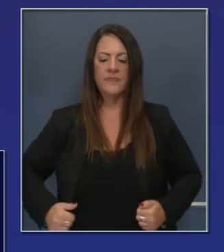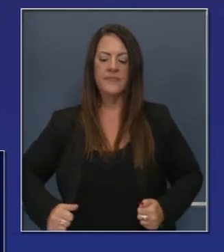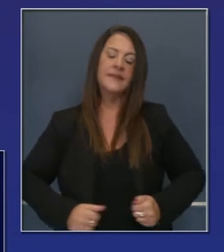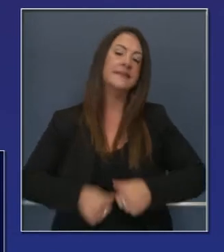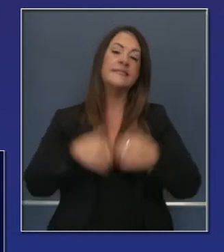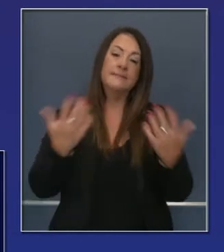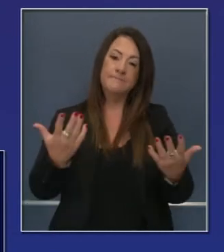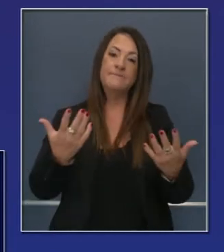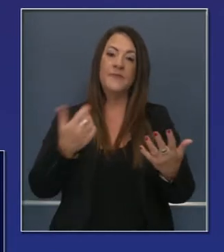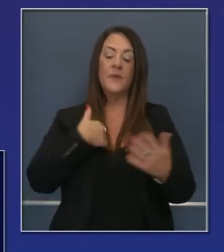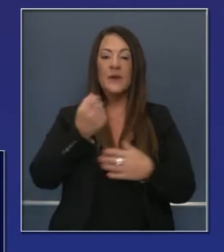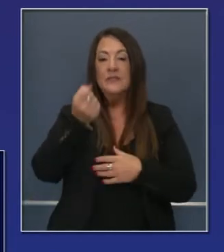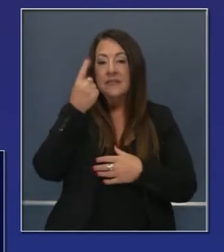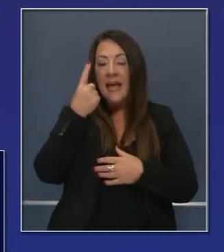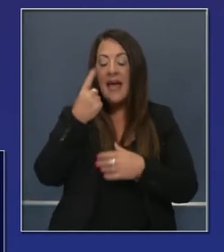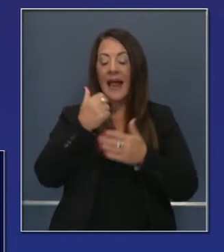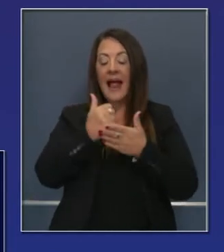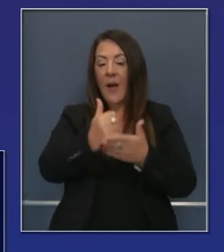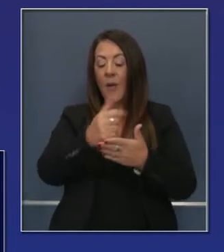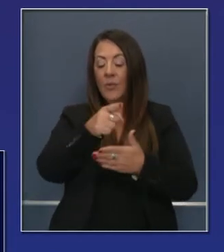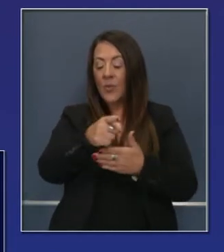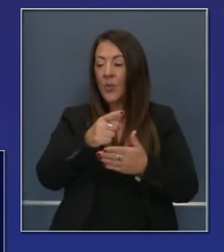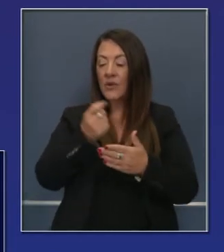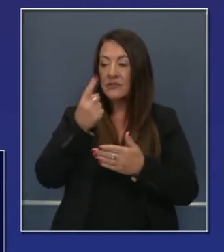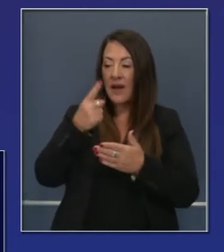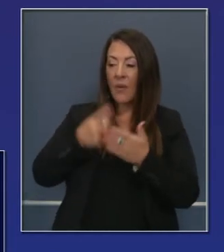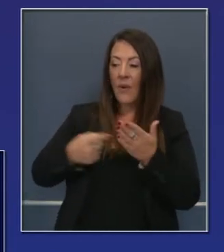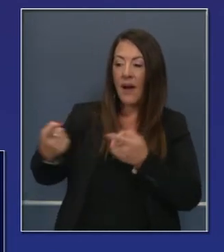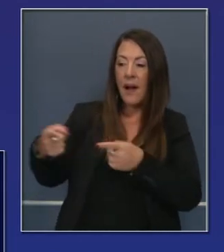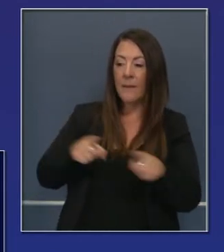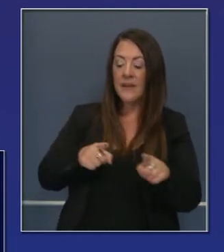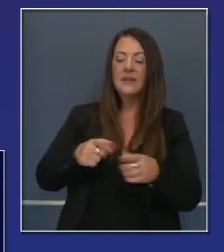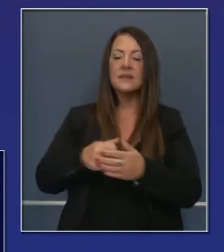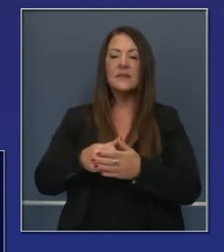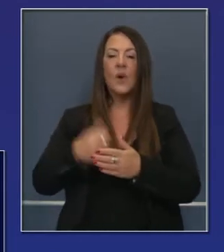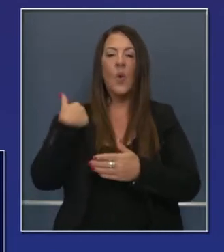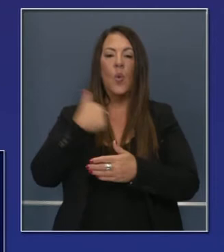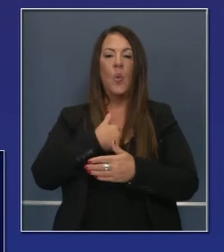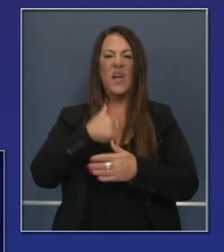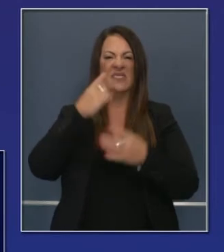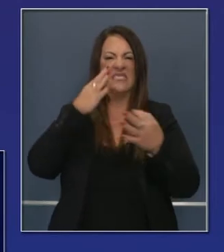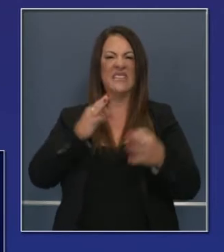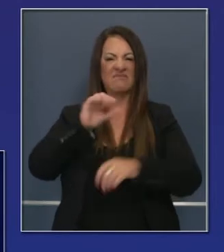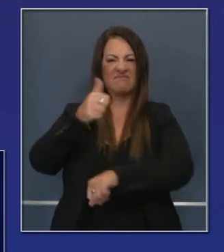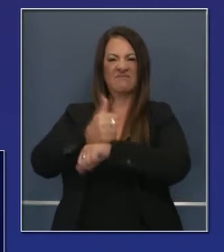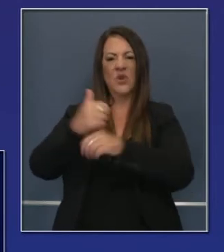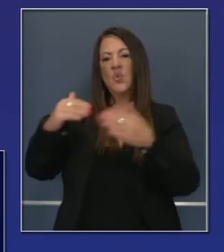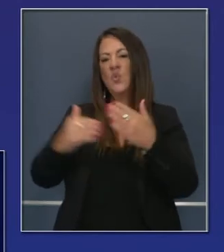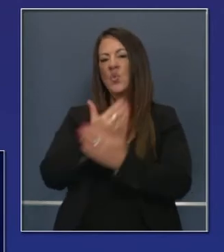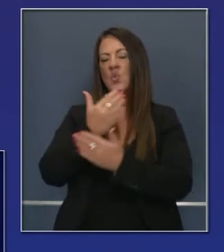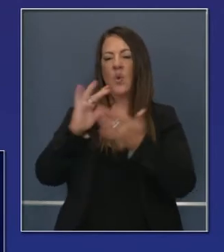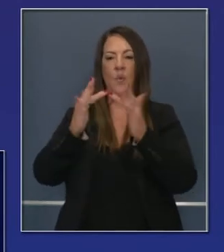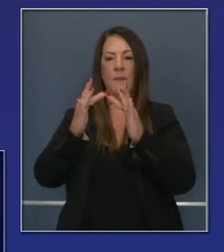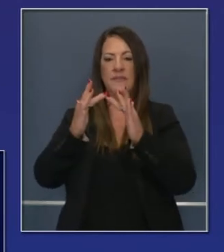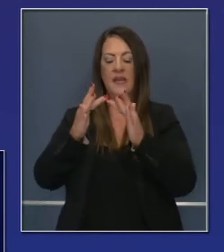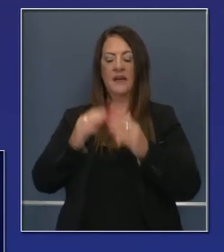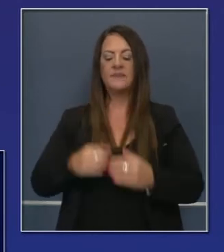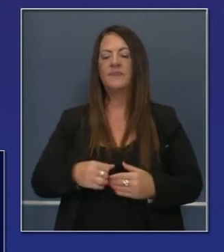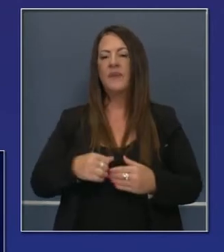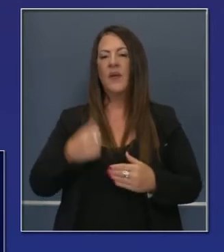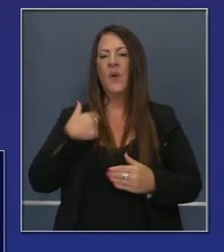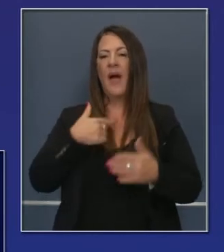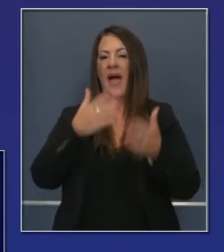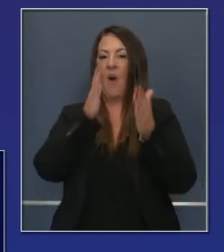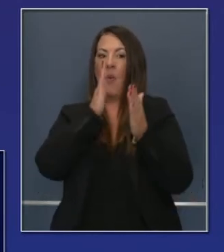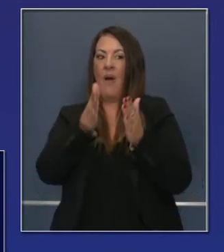es de hacer que todos comprendamos esto un poco mejor. El Estado de California ha preparado una página web y preguntaré